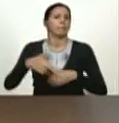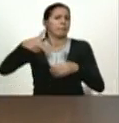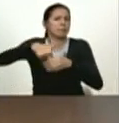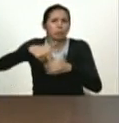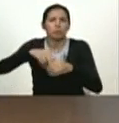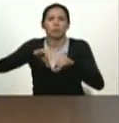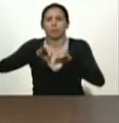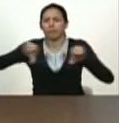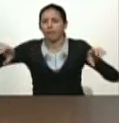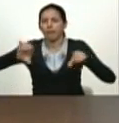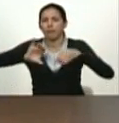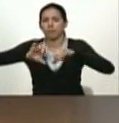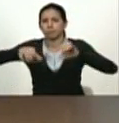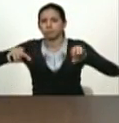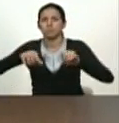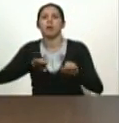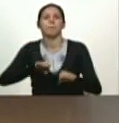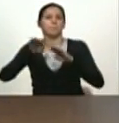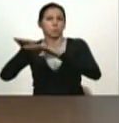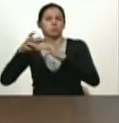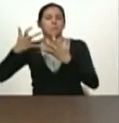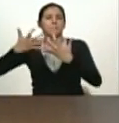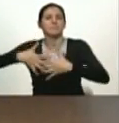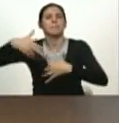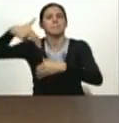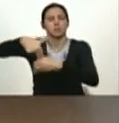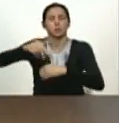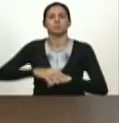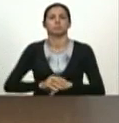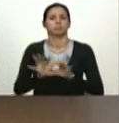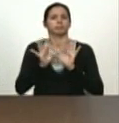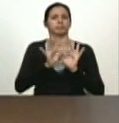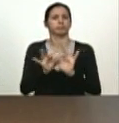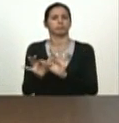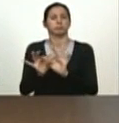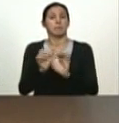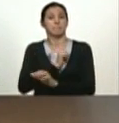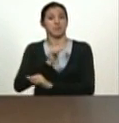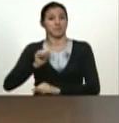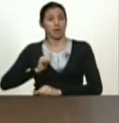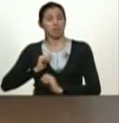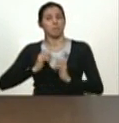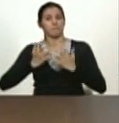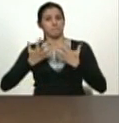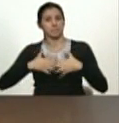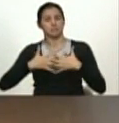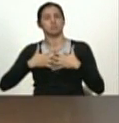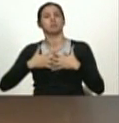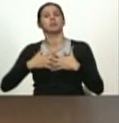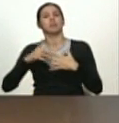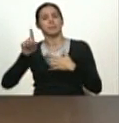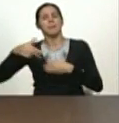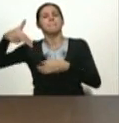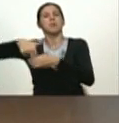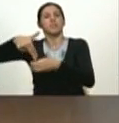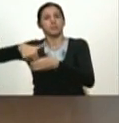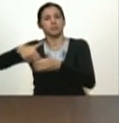las tuberías de petróleo etcétera etcétera en alianza entre empresarios privados venezolanos y PDVSA